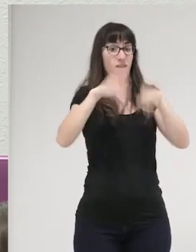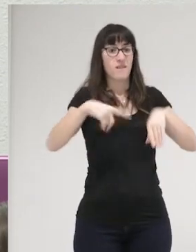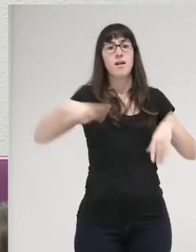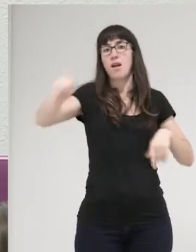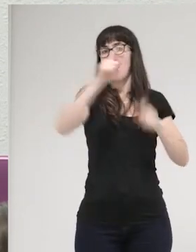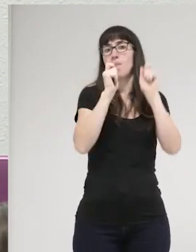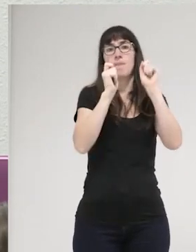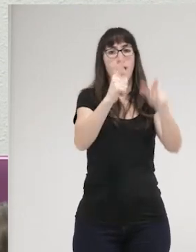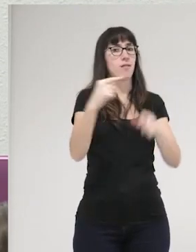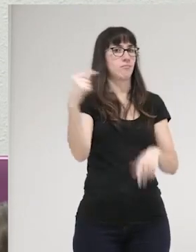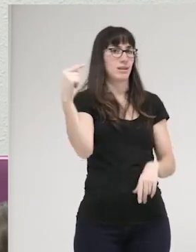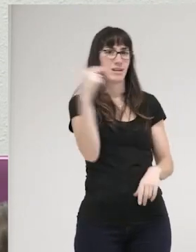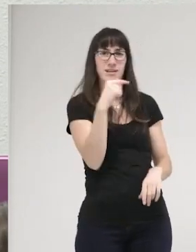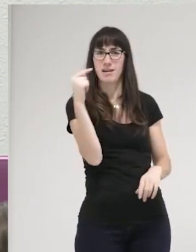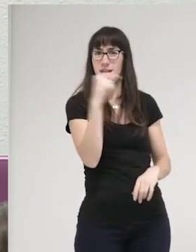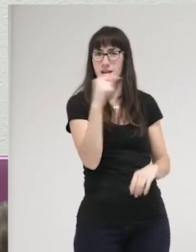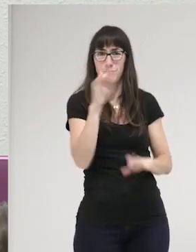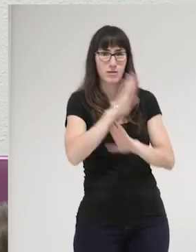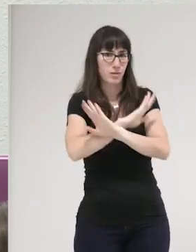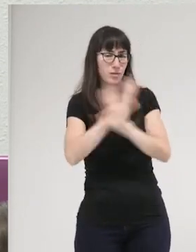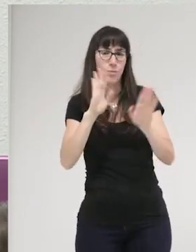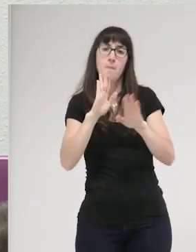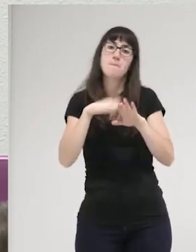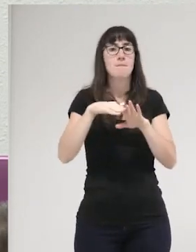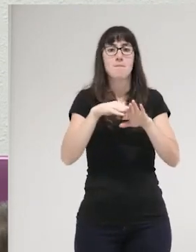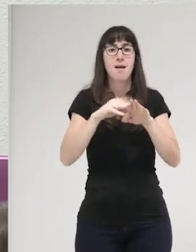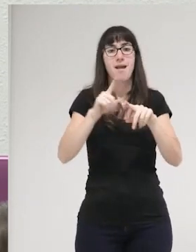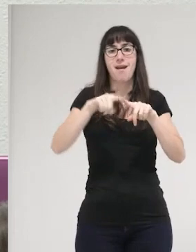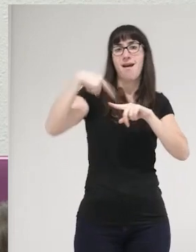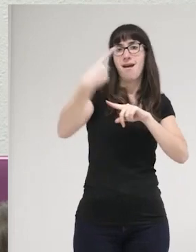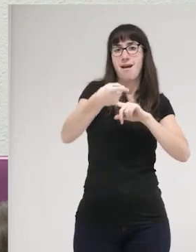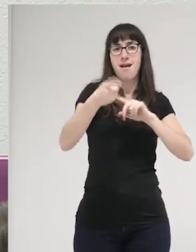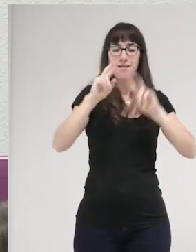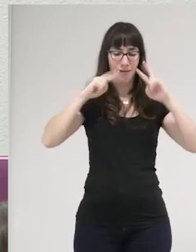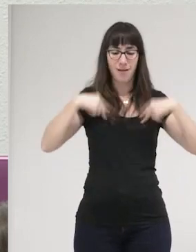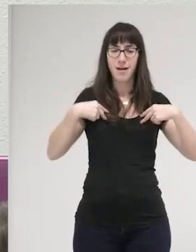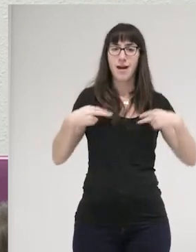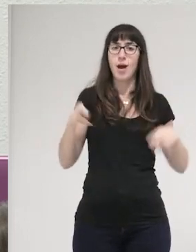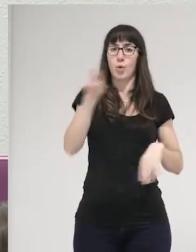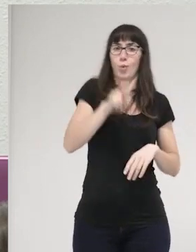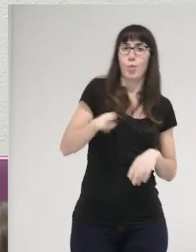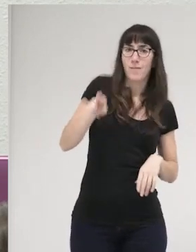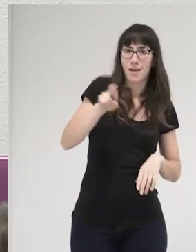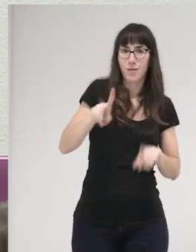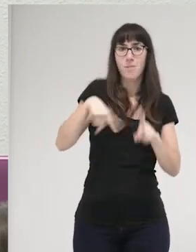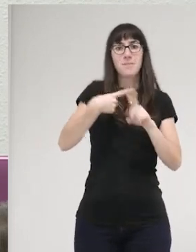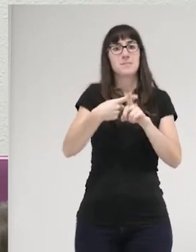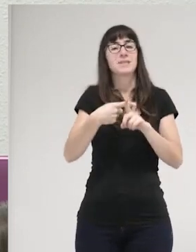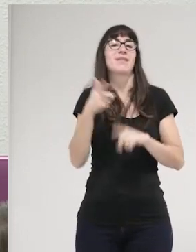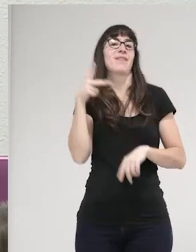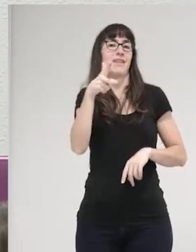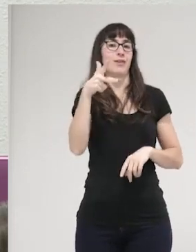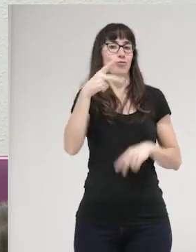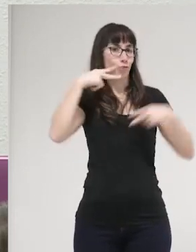terriblemente perjudiciales después para los procesos de recuperación y para el reconocimiento de derechos de estas víctimas